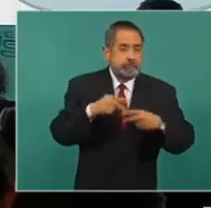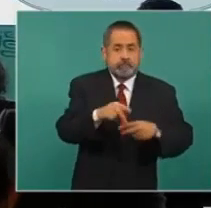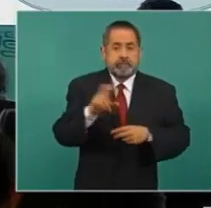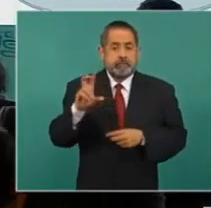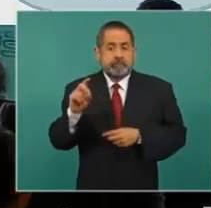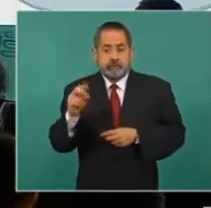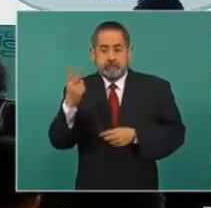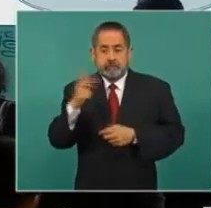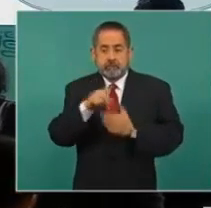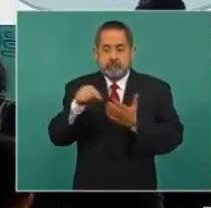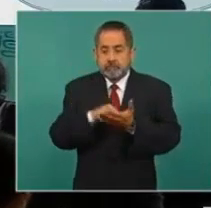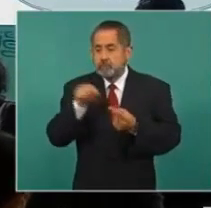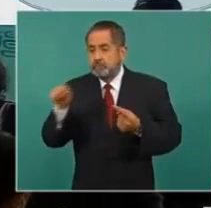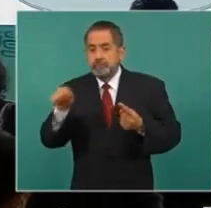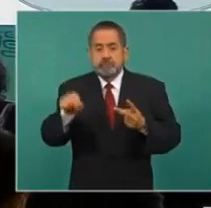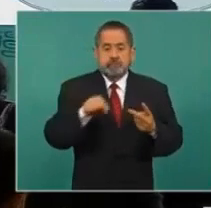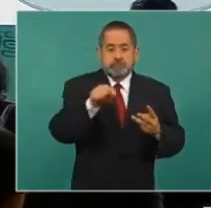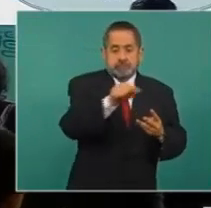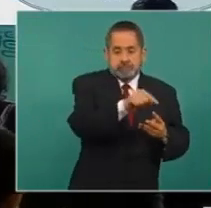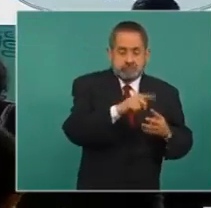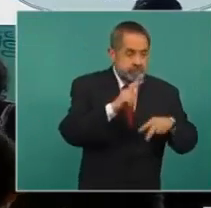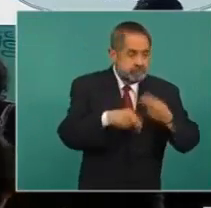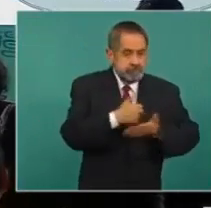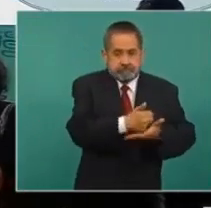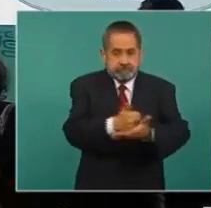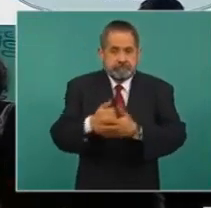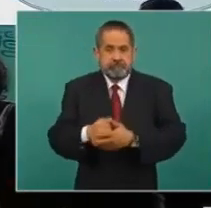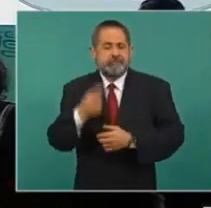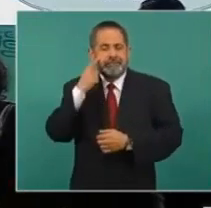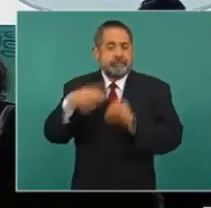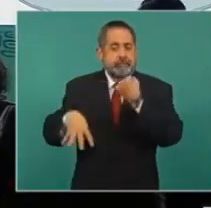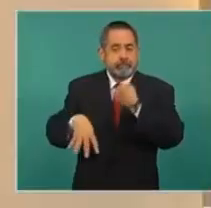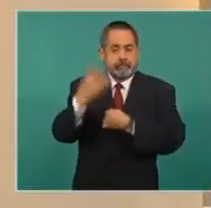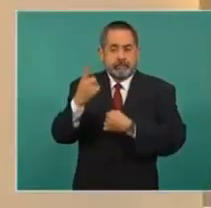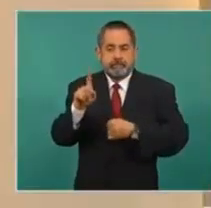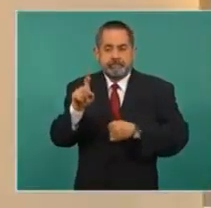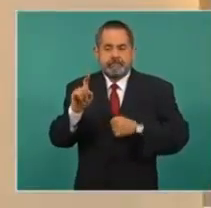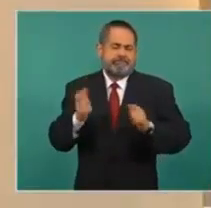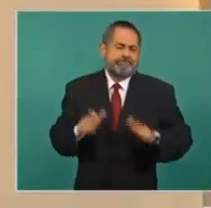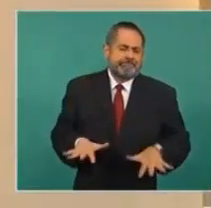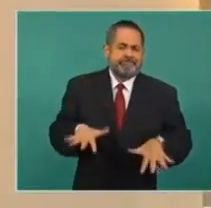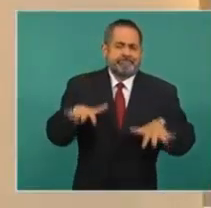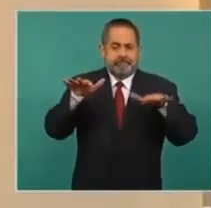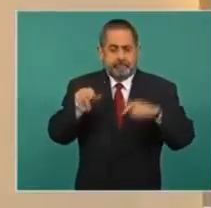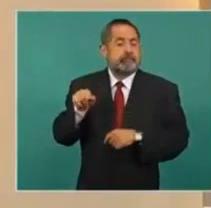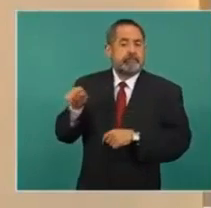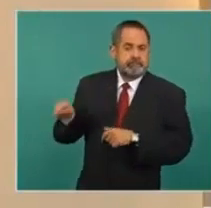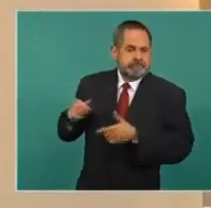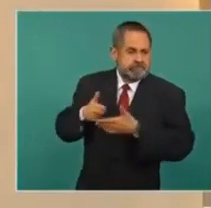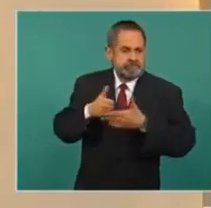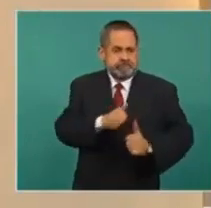eventos. De ellos resaltan 14 inundaciones donde están participando